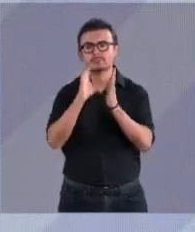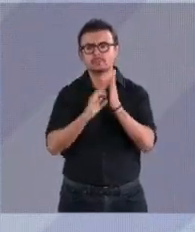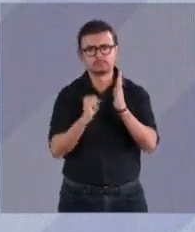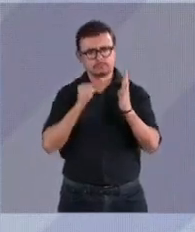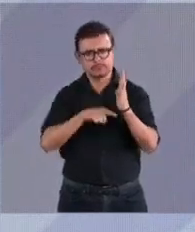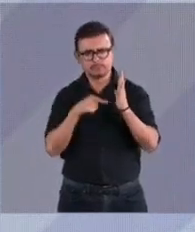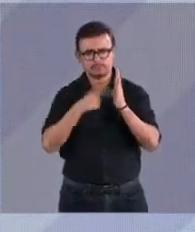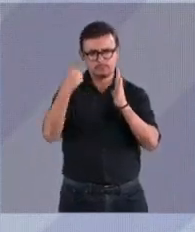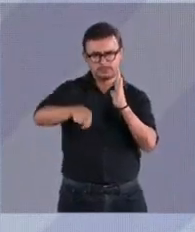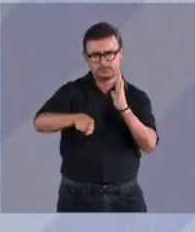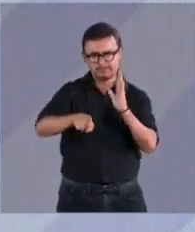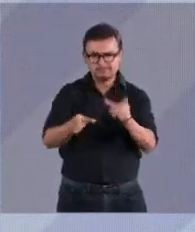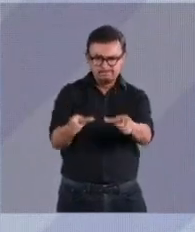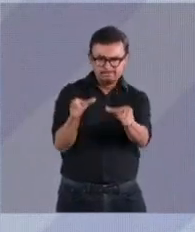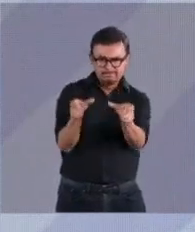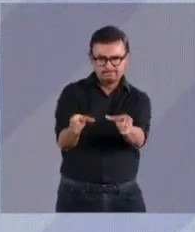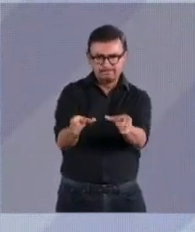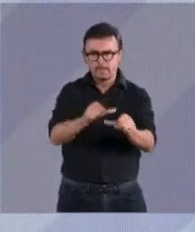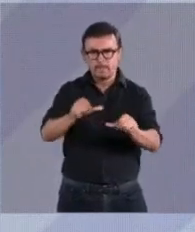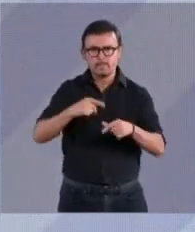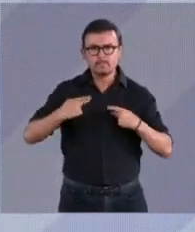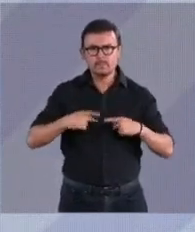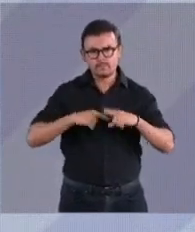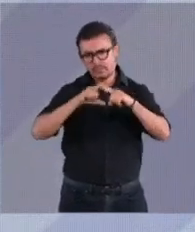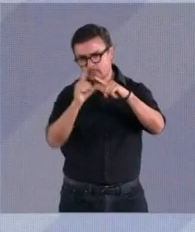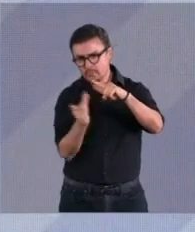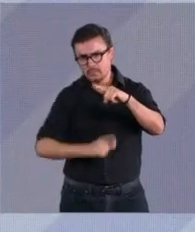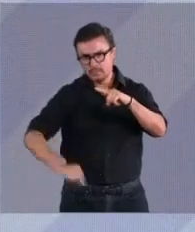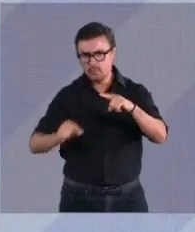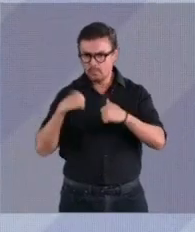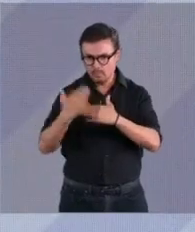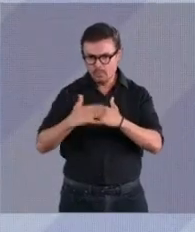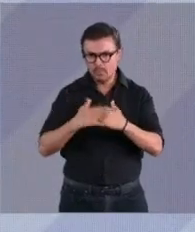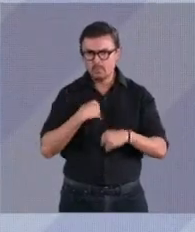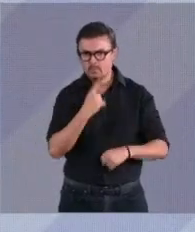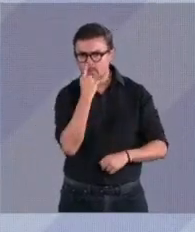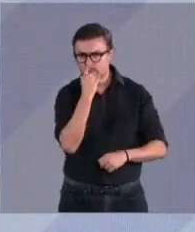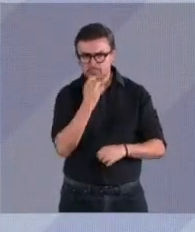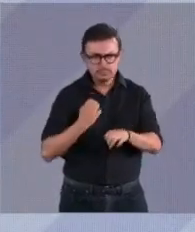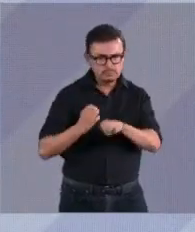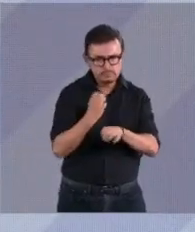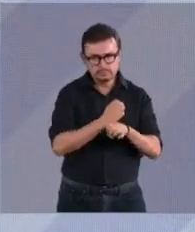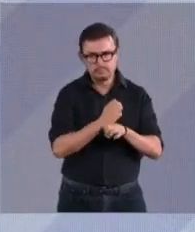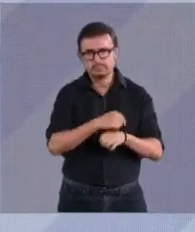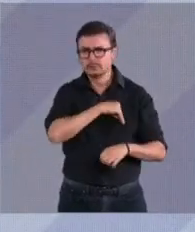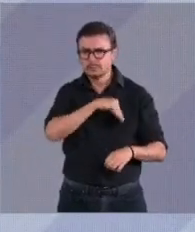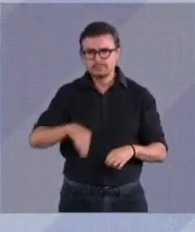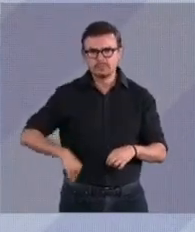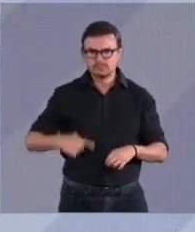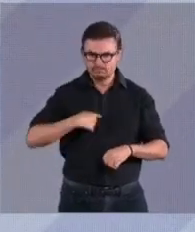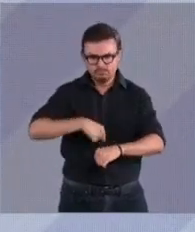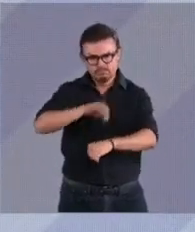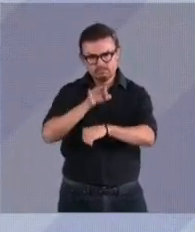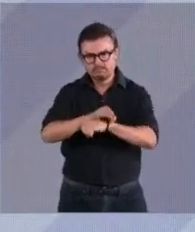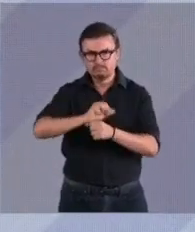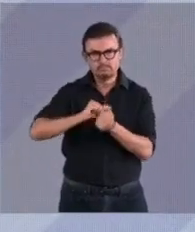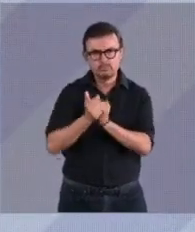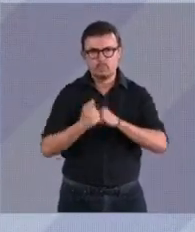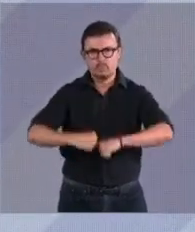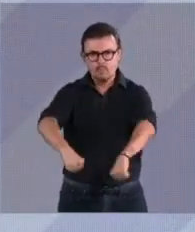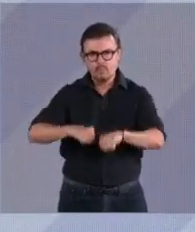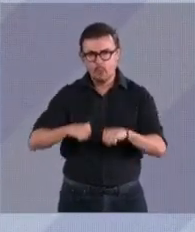la seguridad nacional. Vamos a fortalecer a las policías estatales y municipales, pagándoles bien y